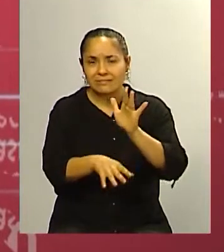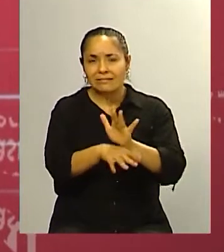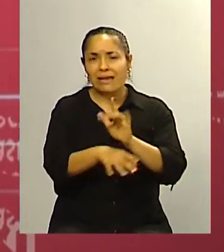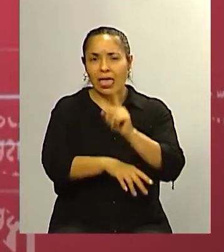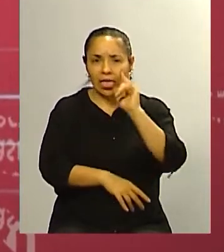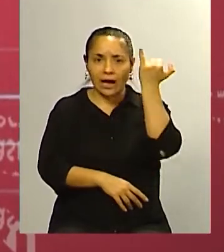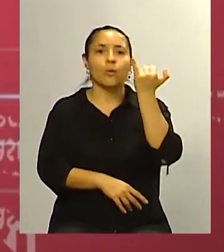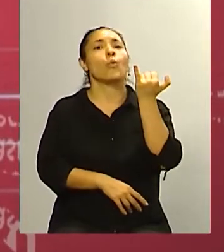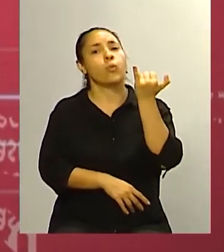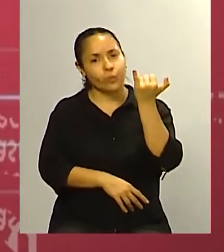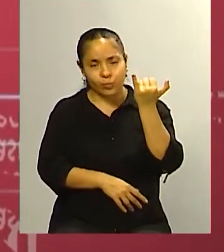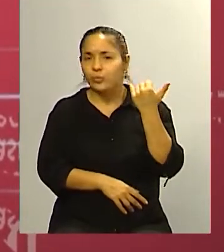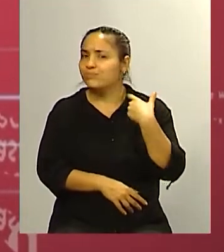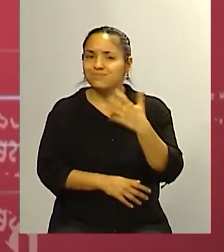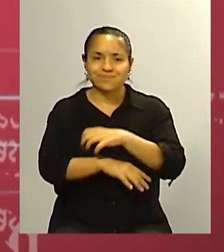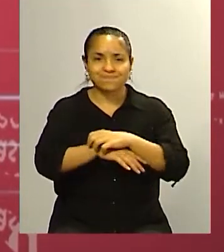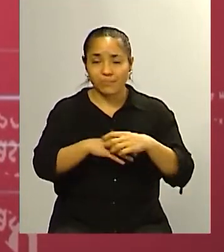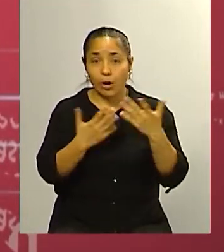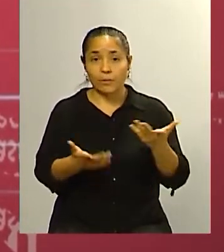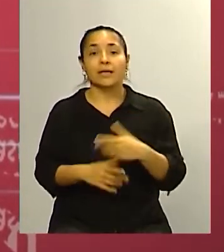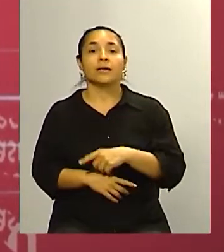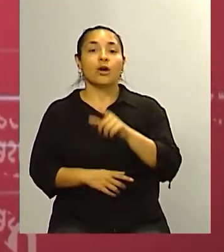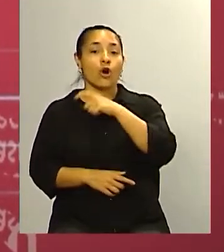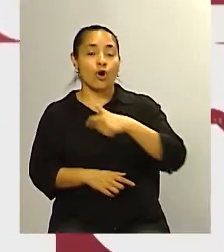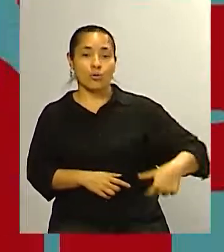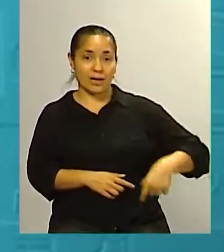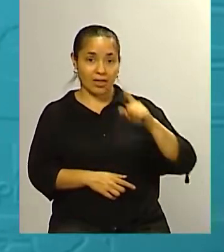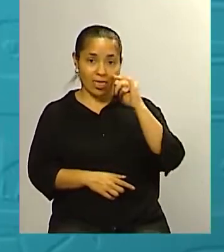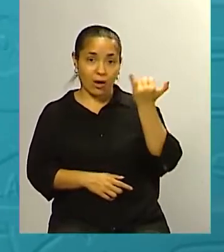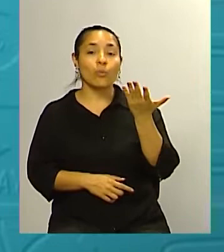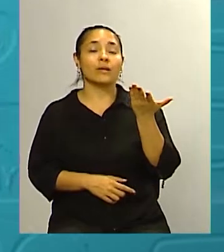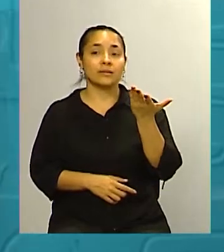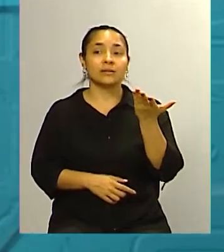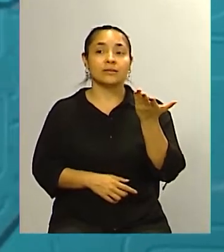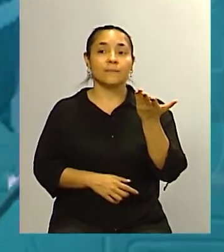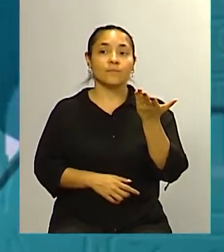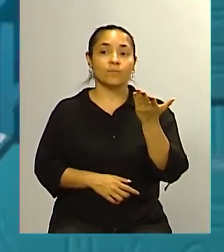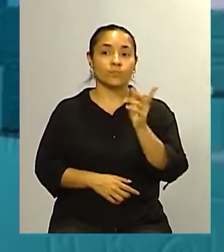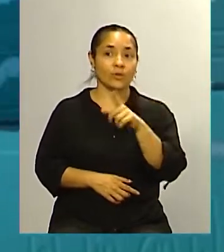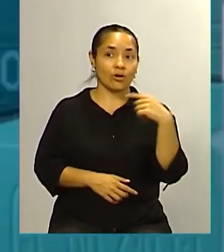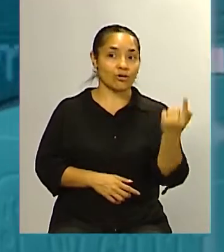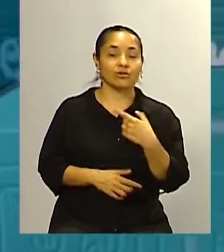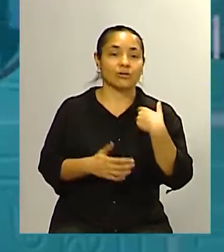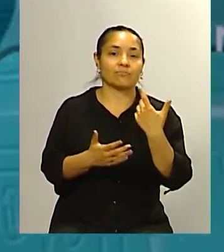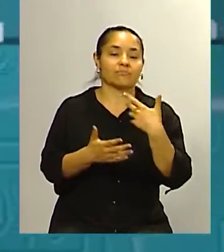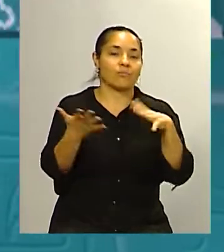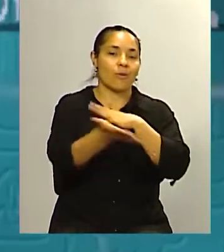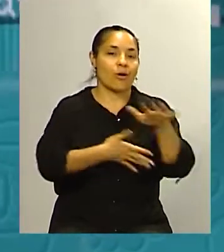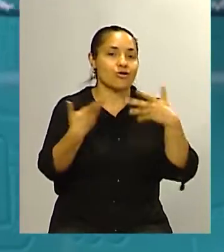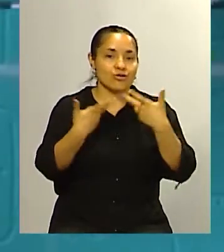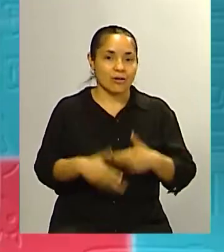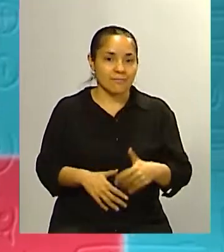que el gobierno ya está advirtiendo pero que tampoco nosotros estamos tratando logrando sobrellevar el pueblo en general